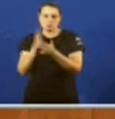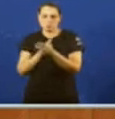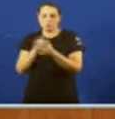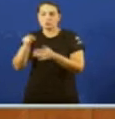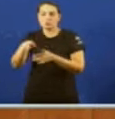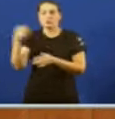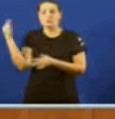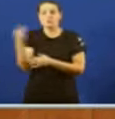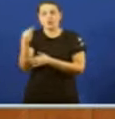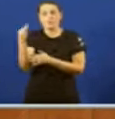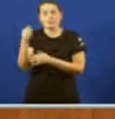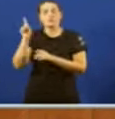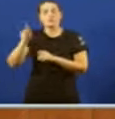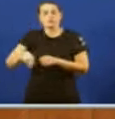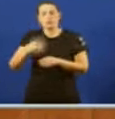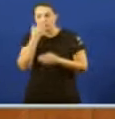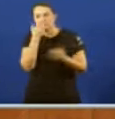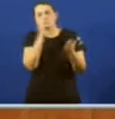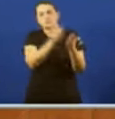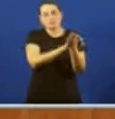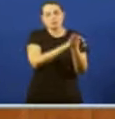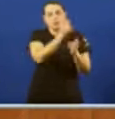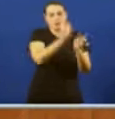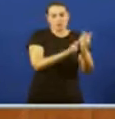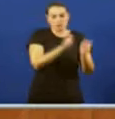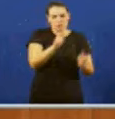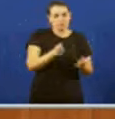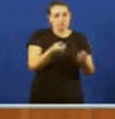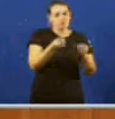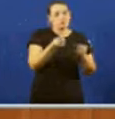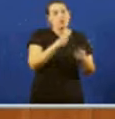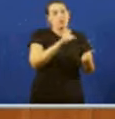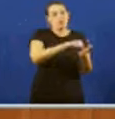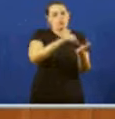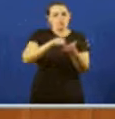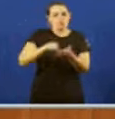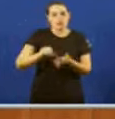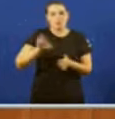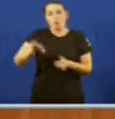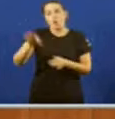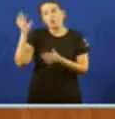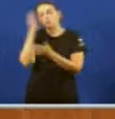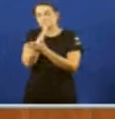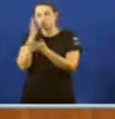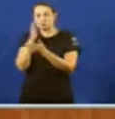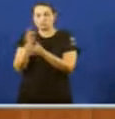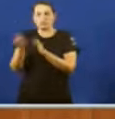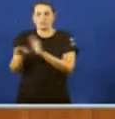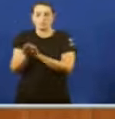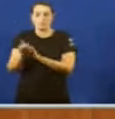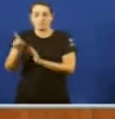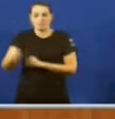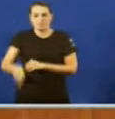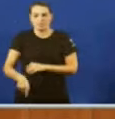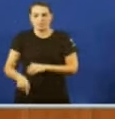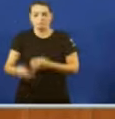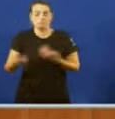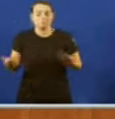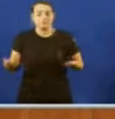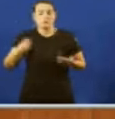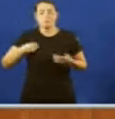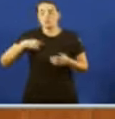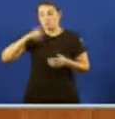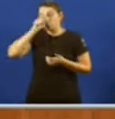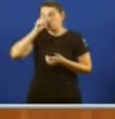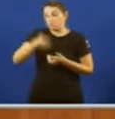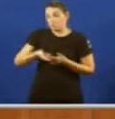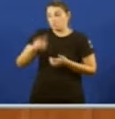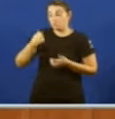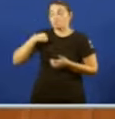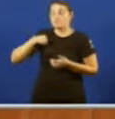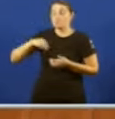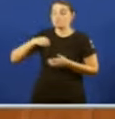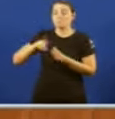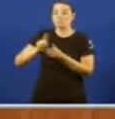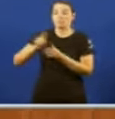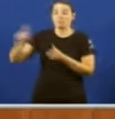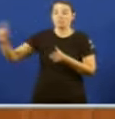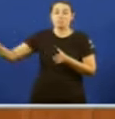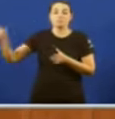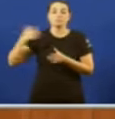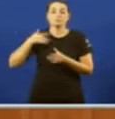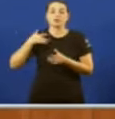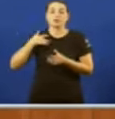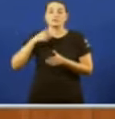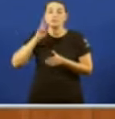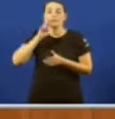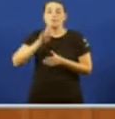inmediato E optou polo barato Os nenos Teñen amigos invisibles E o presidente Núñez Nun alarde de imaginación Escapismo Descubre un